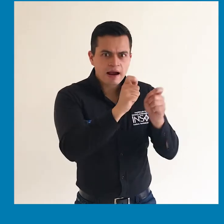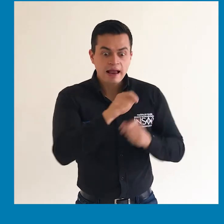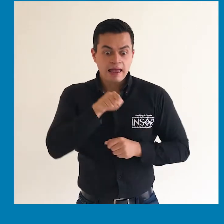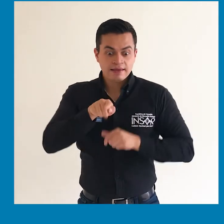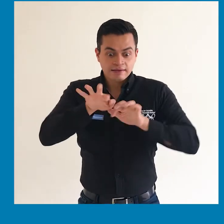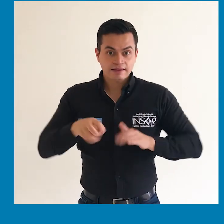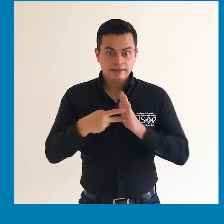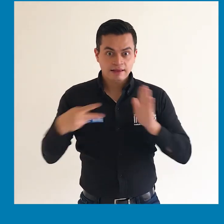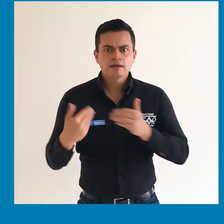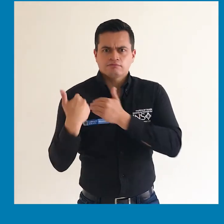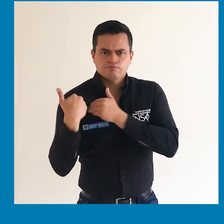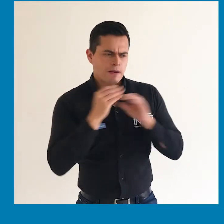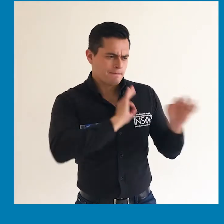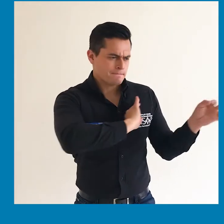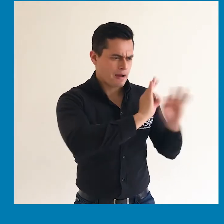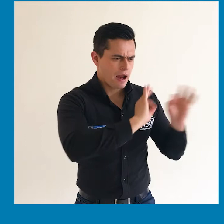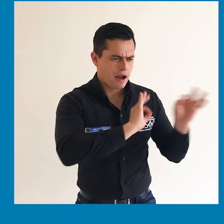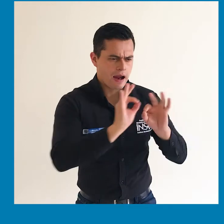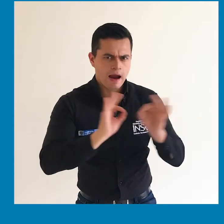discapacidad